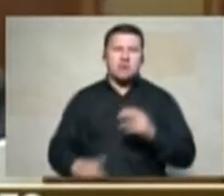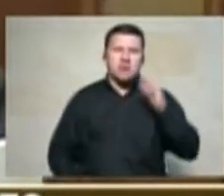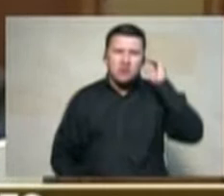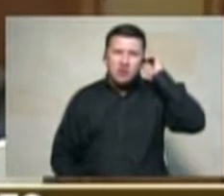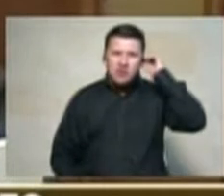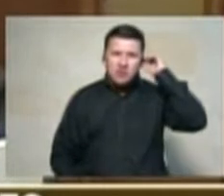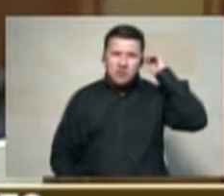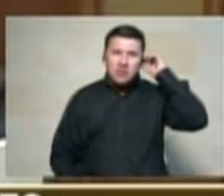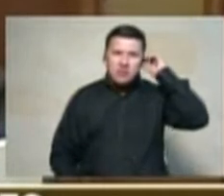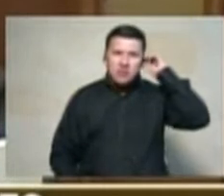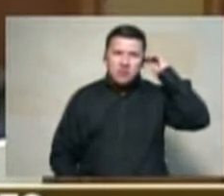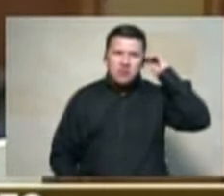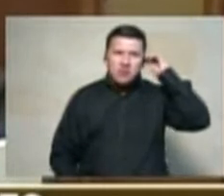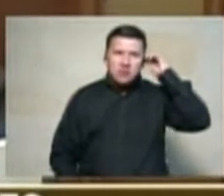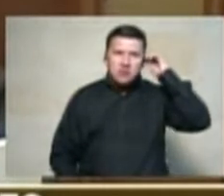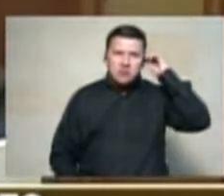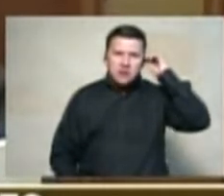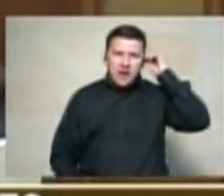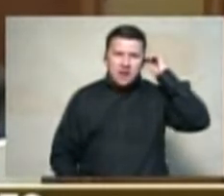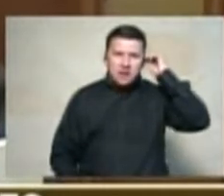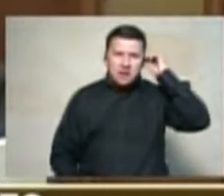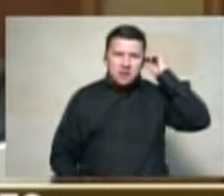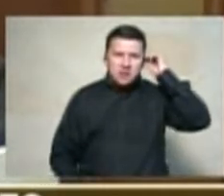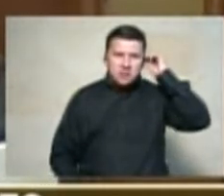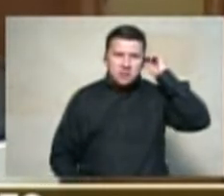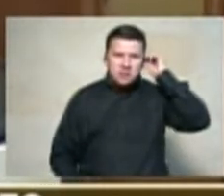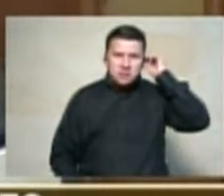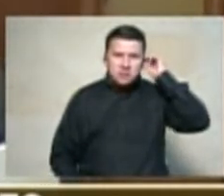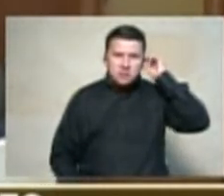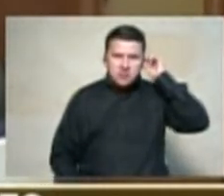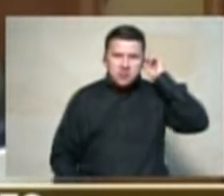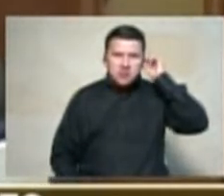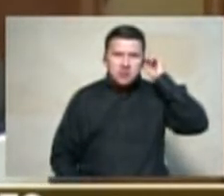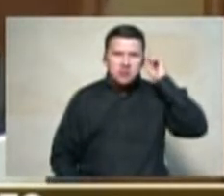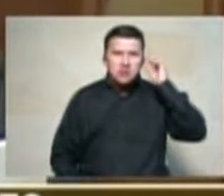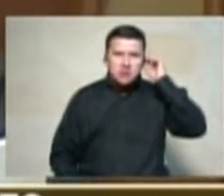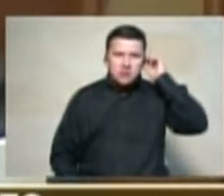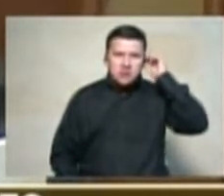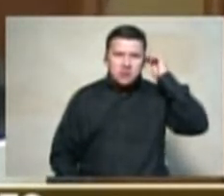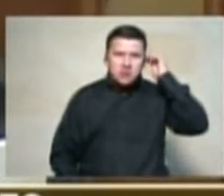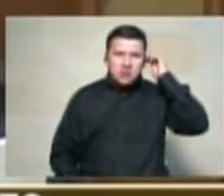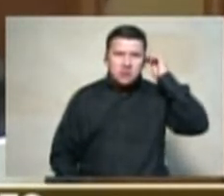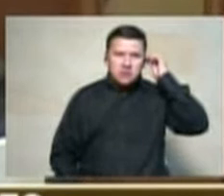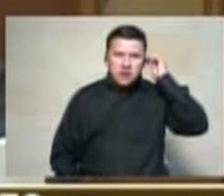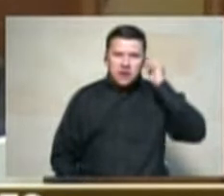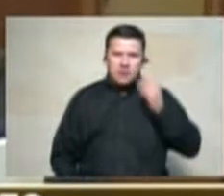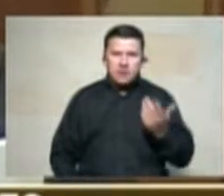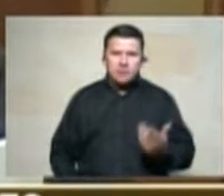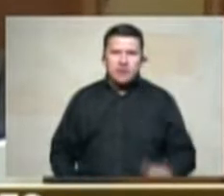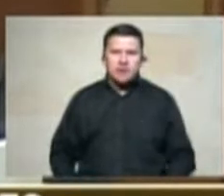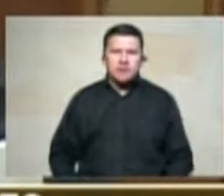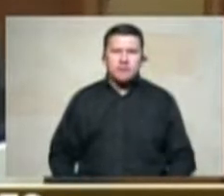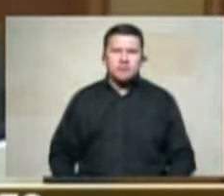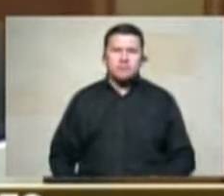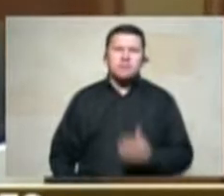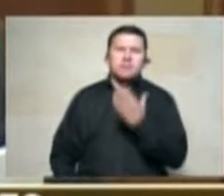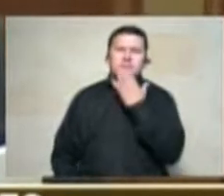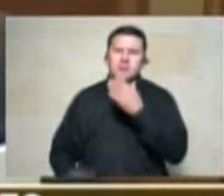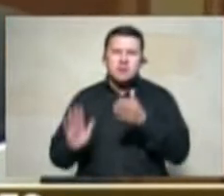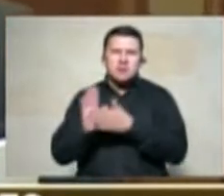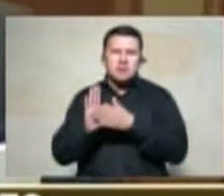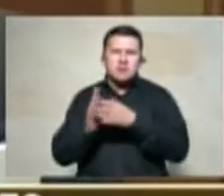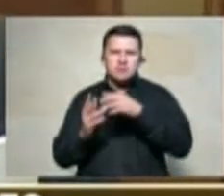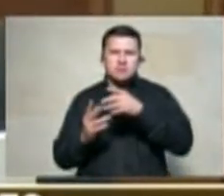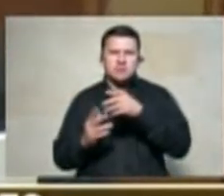continúe representante por favor las abogadas o los abogados de la corporación Gira Castro de la comisión